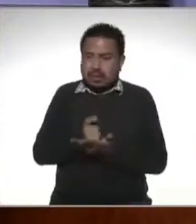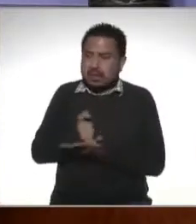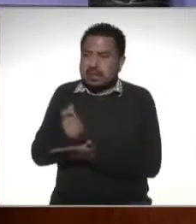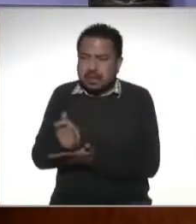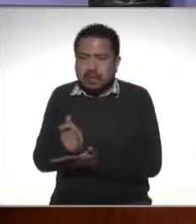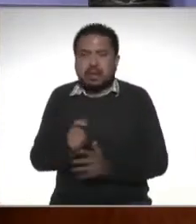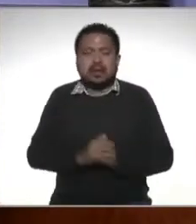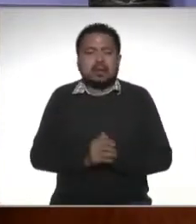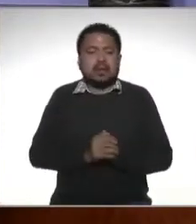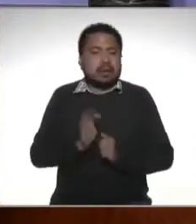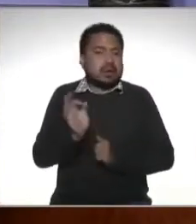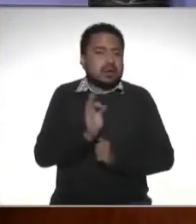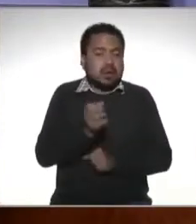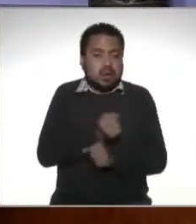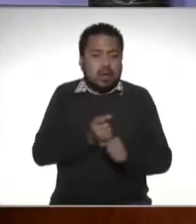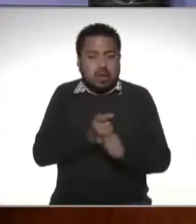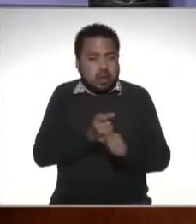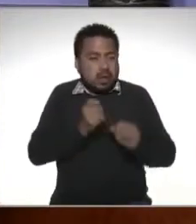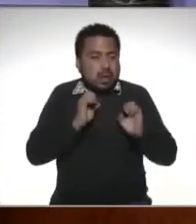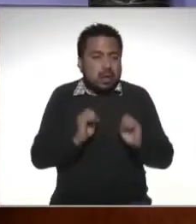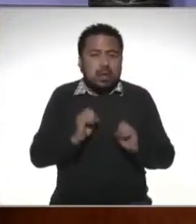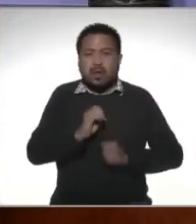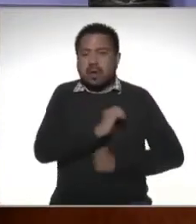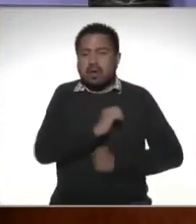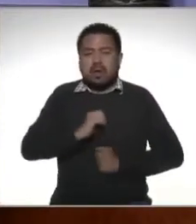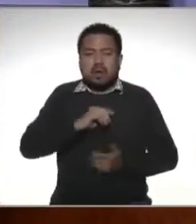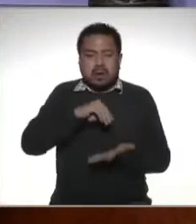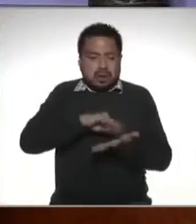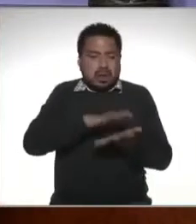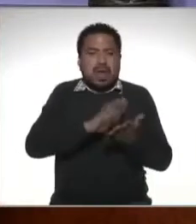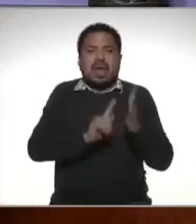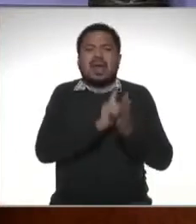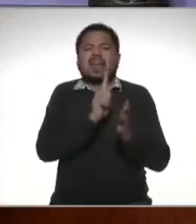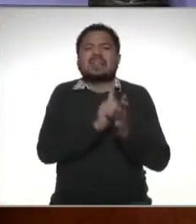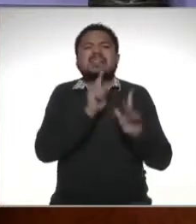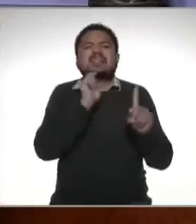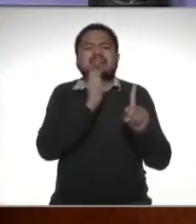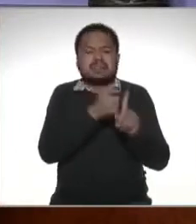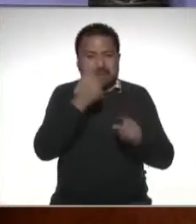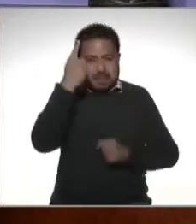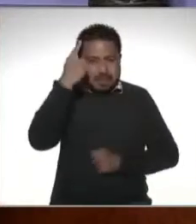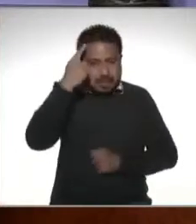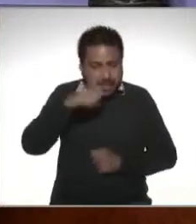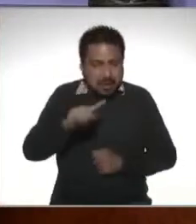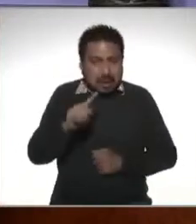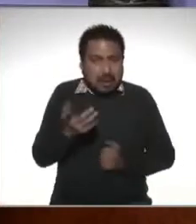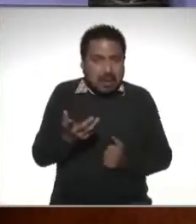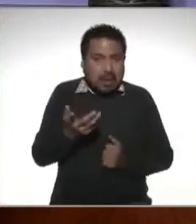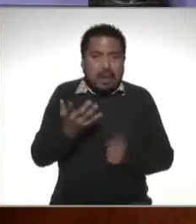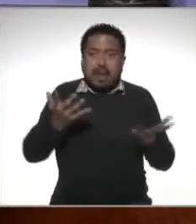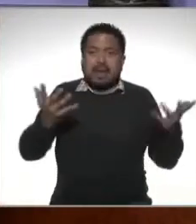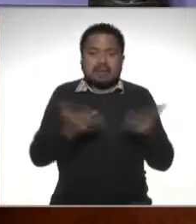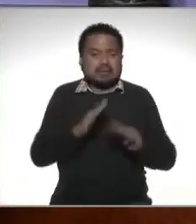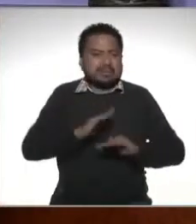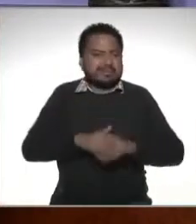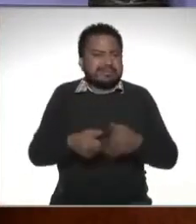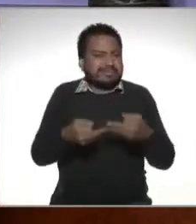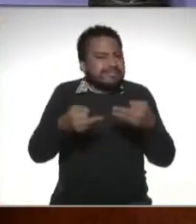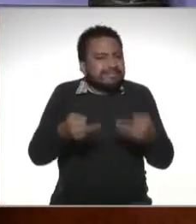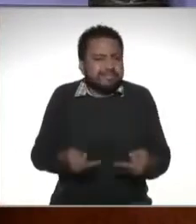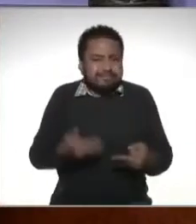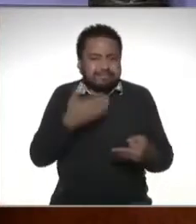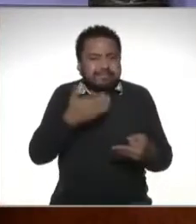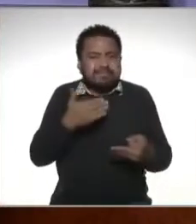una posibilidad o una obligación que establece la ley es que para hacer más eficiente